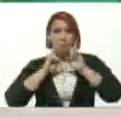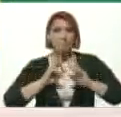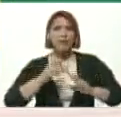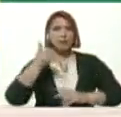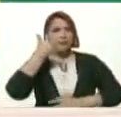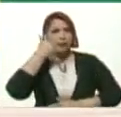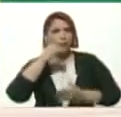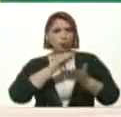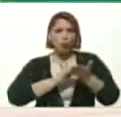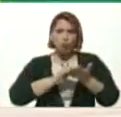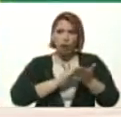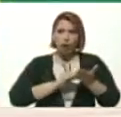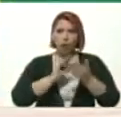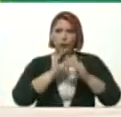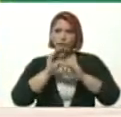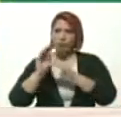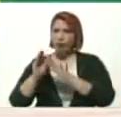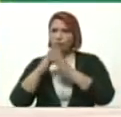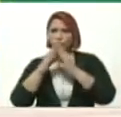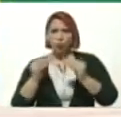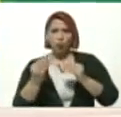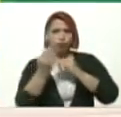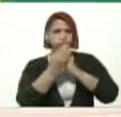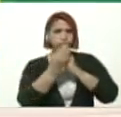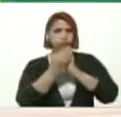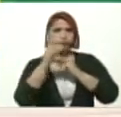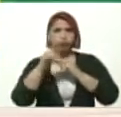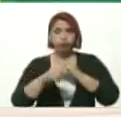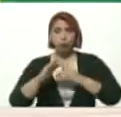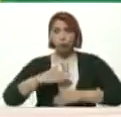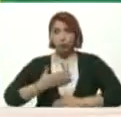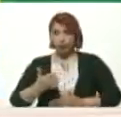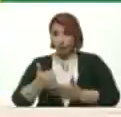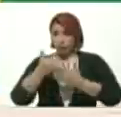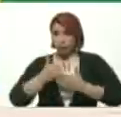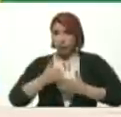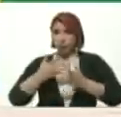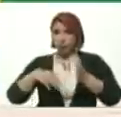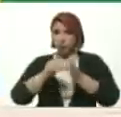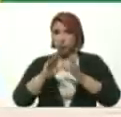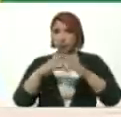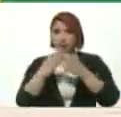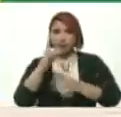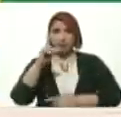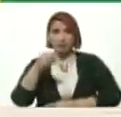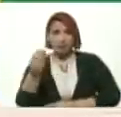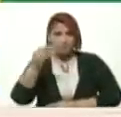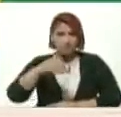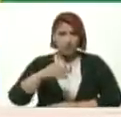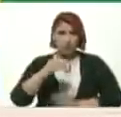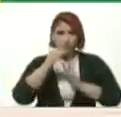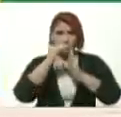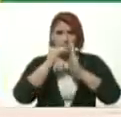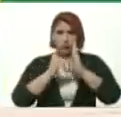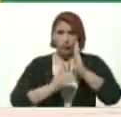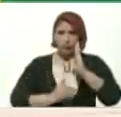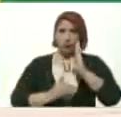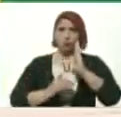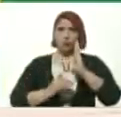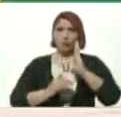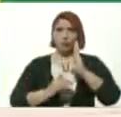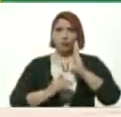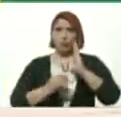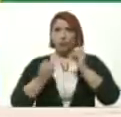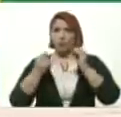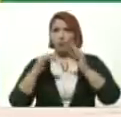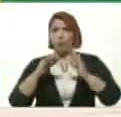Cuidar todo Cuidarse Esto nos puede ayudar Al regreso a clases Además Para bajar Los índices A nivel